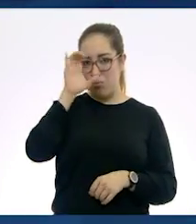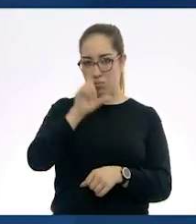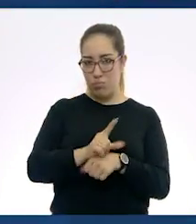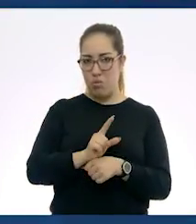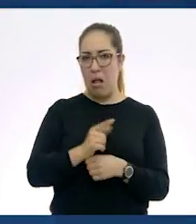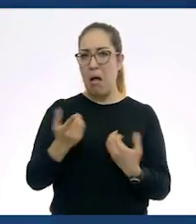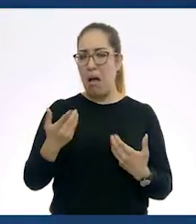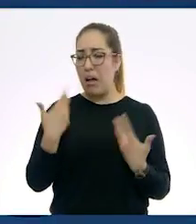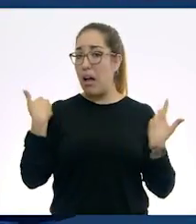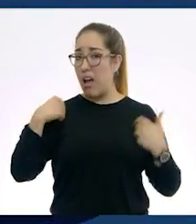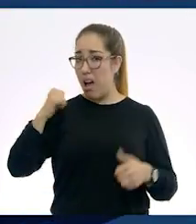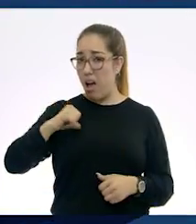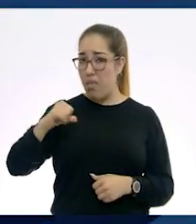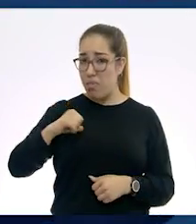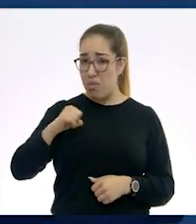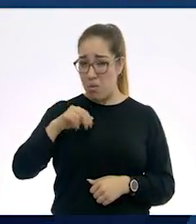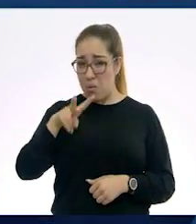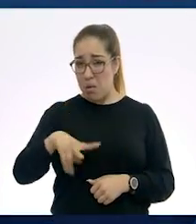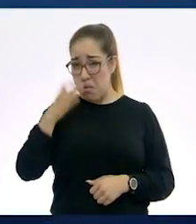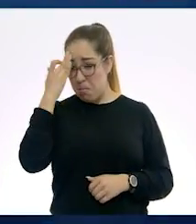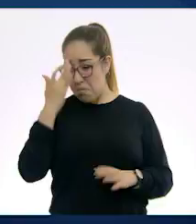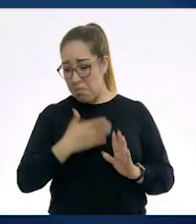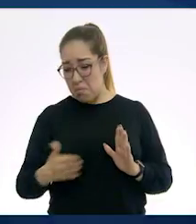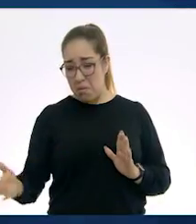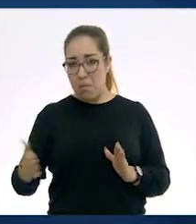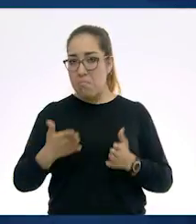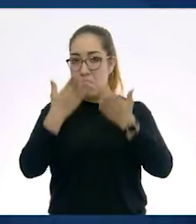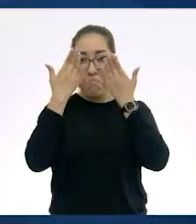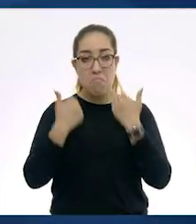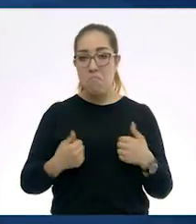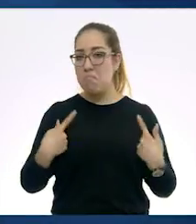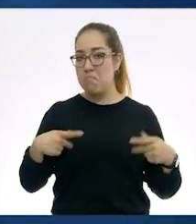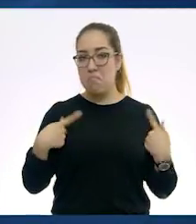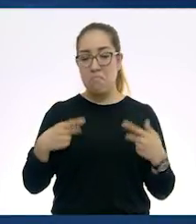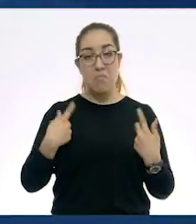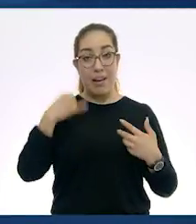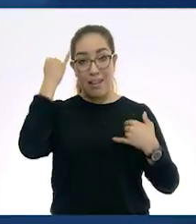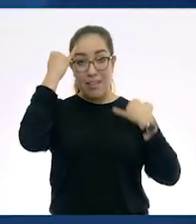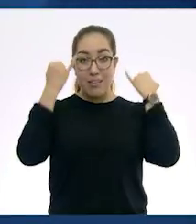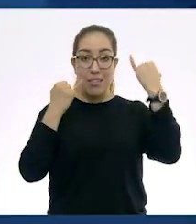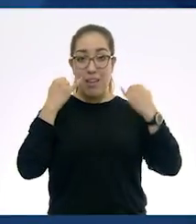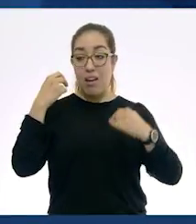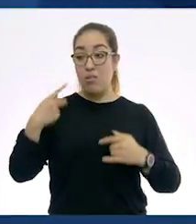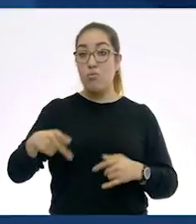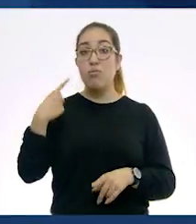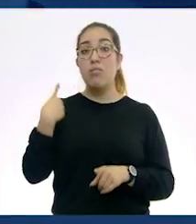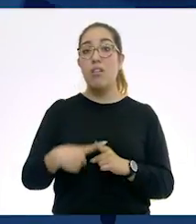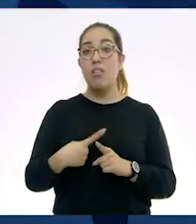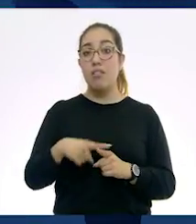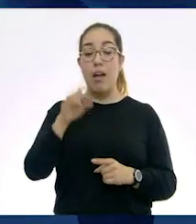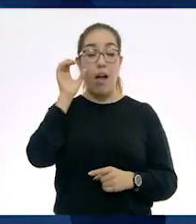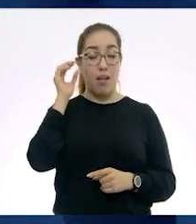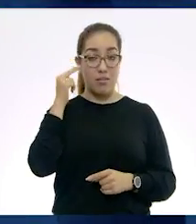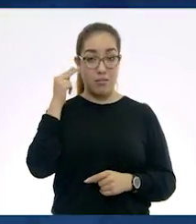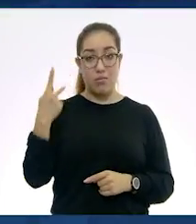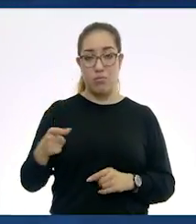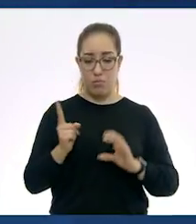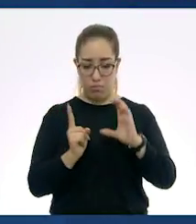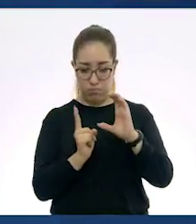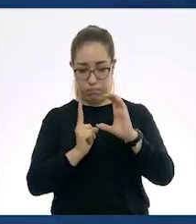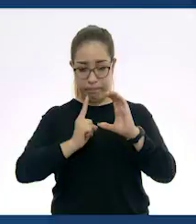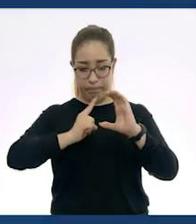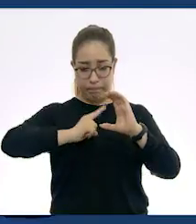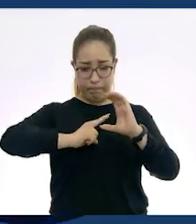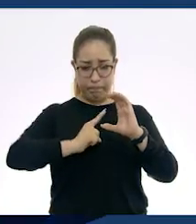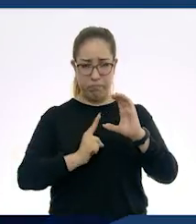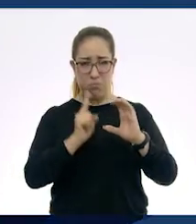Antigua, poderse mover de un lado para otro. Ese fue un invento de los chinos, la brújula. ¿Ustedes han revisado